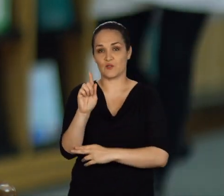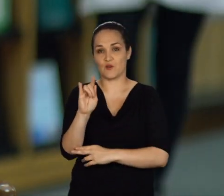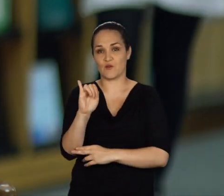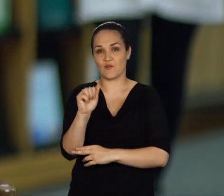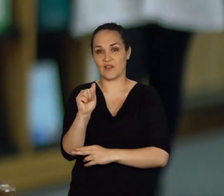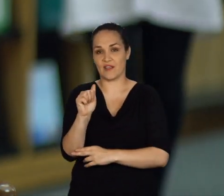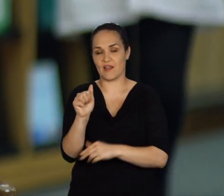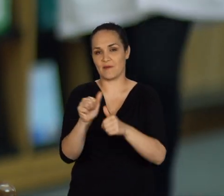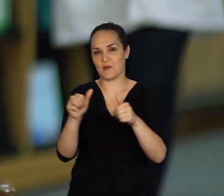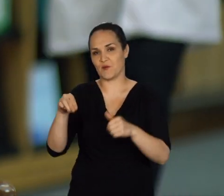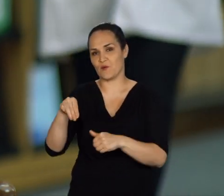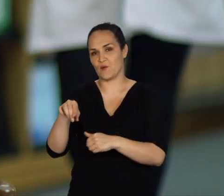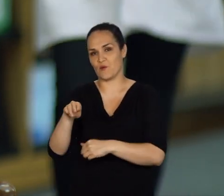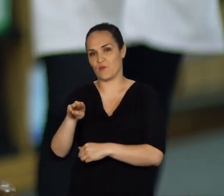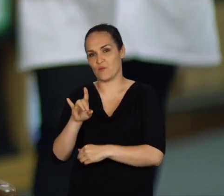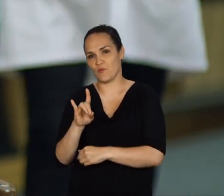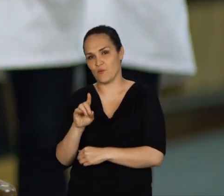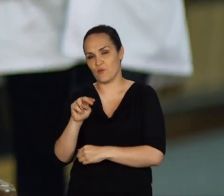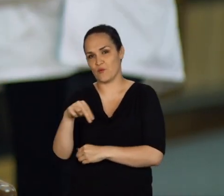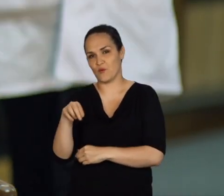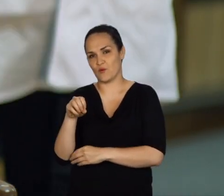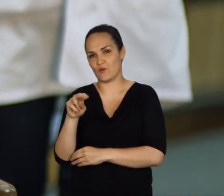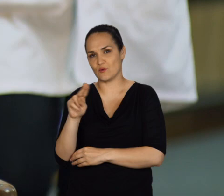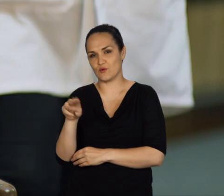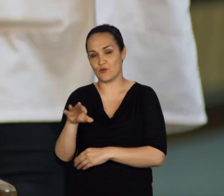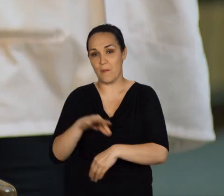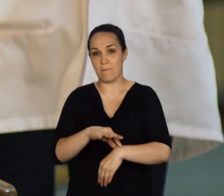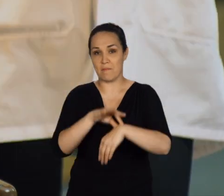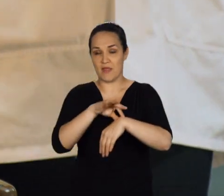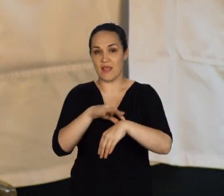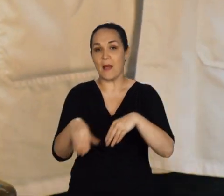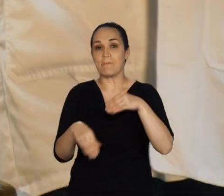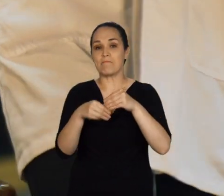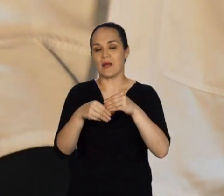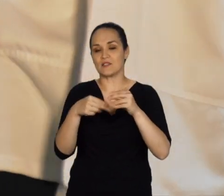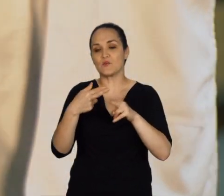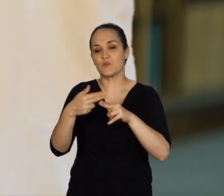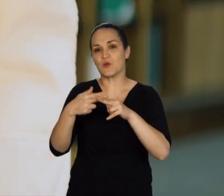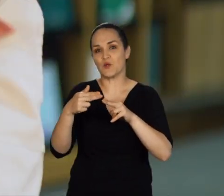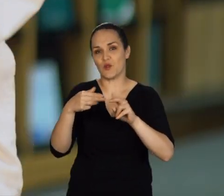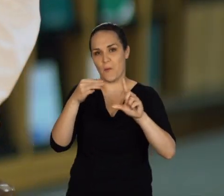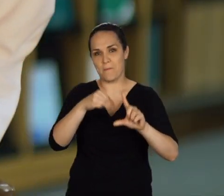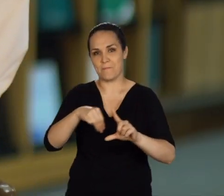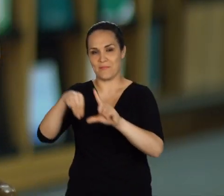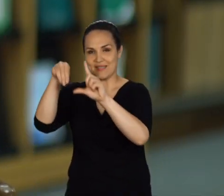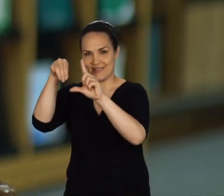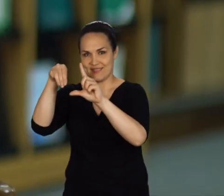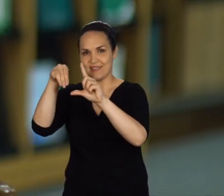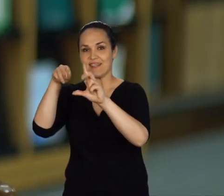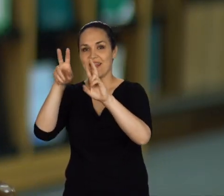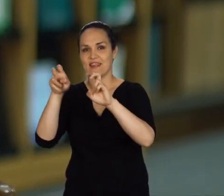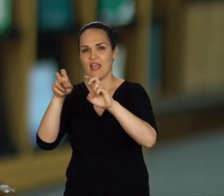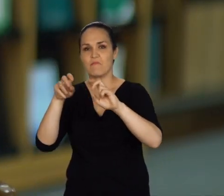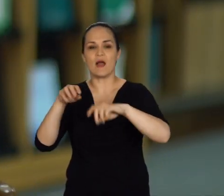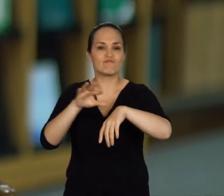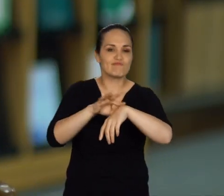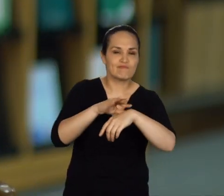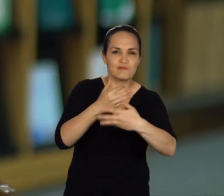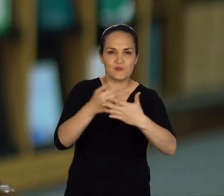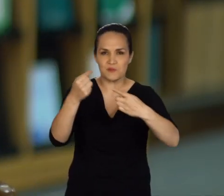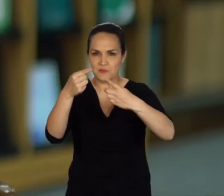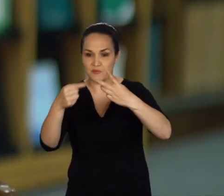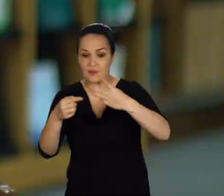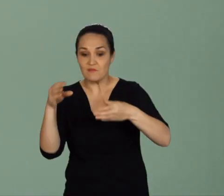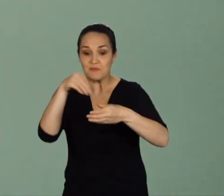Mi nombre es Sofía Muñoz, soy médica, candidata a magíster en epidemiología y trabajo acá en el instituto en la parte de